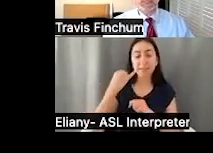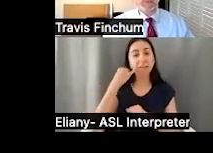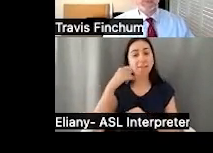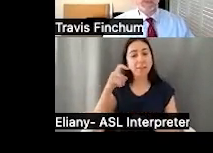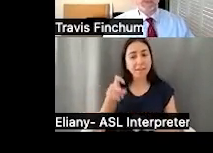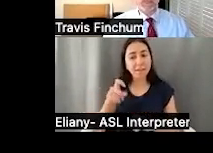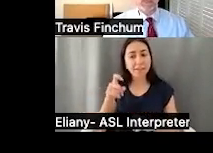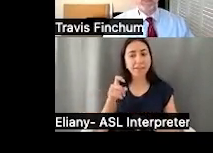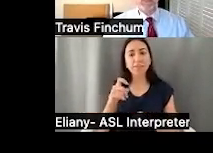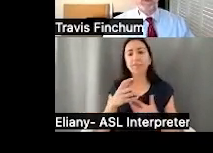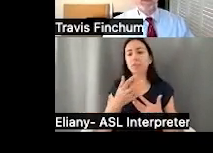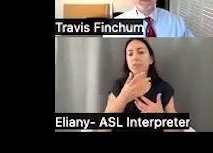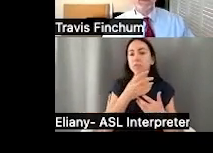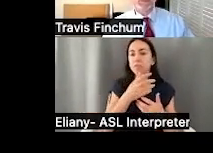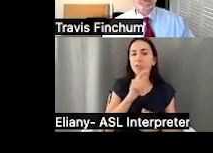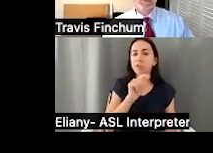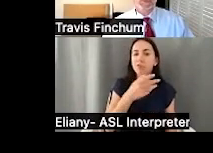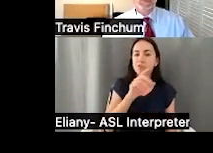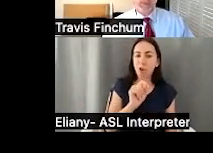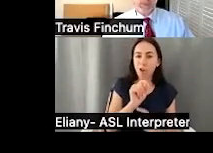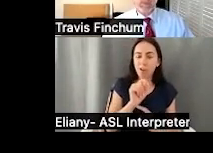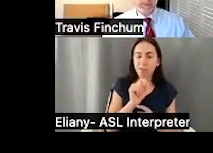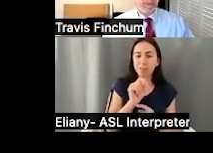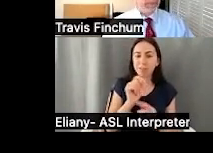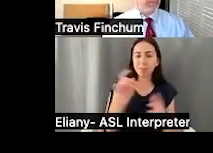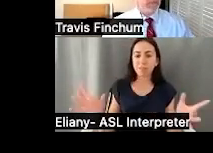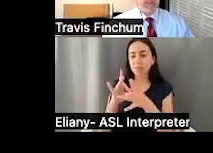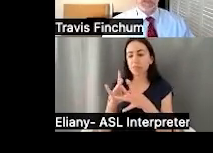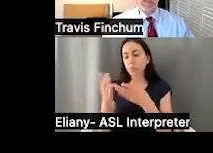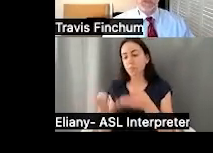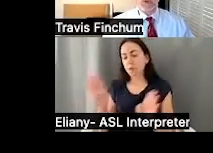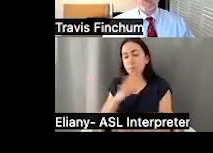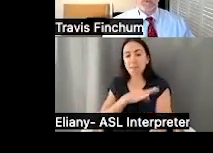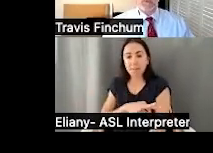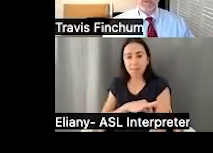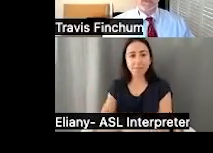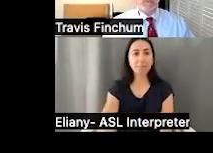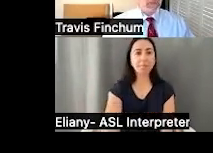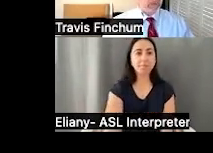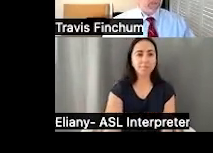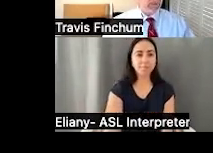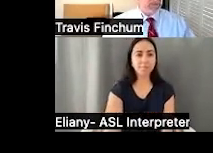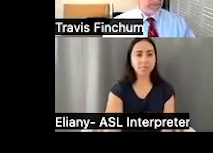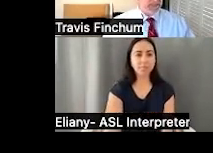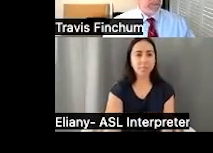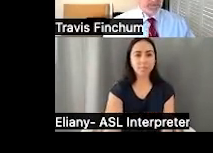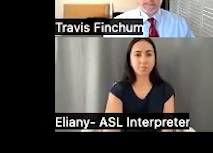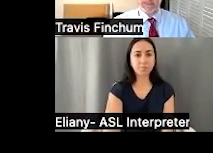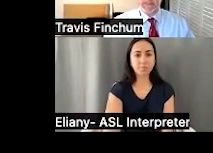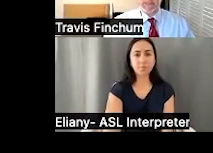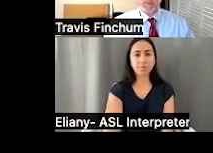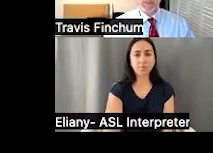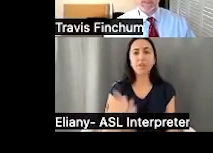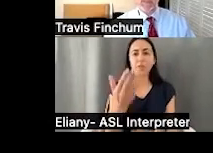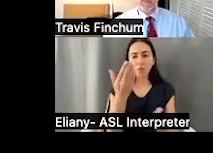Cuando tal vez necesiten un fideicomiso de necesidades especiales para trabajar a la par con beneficios públicos.